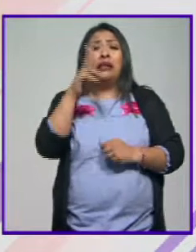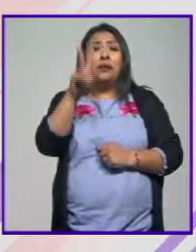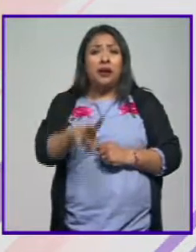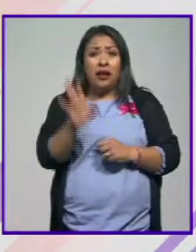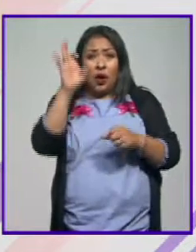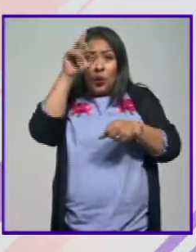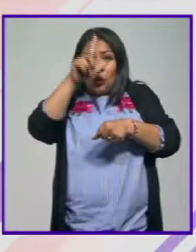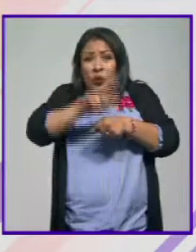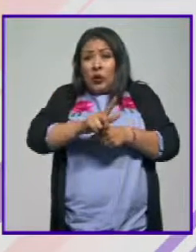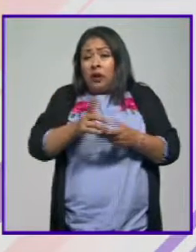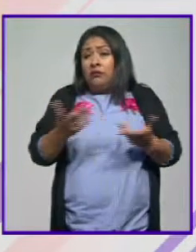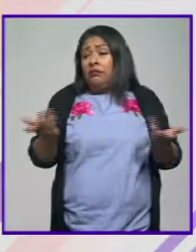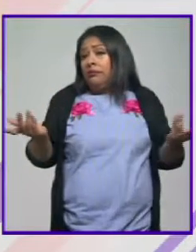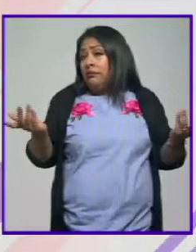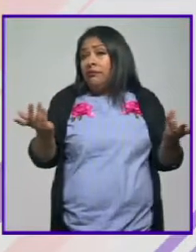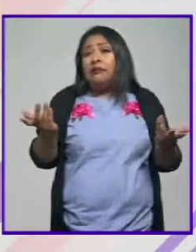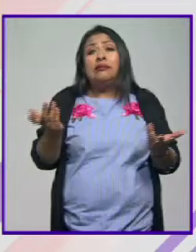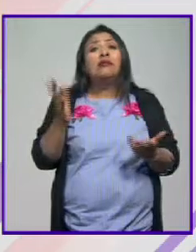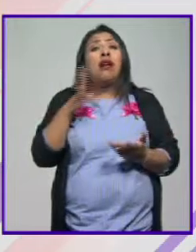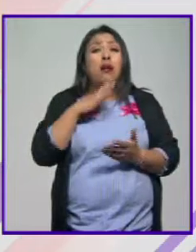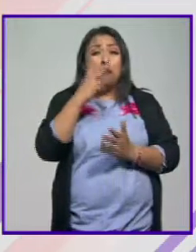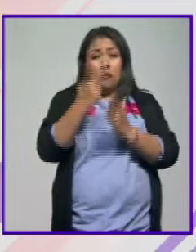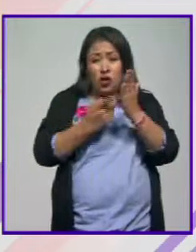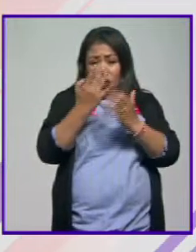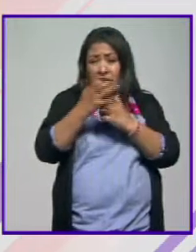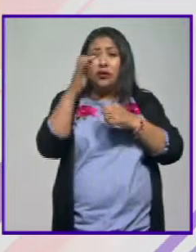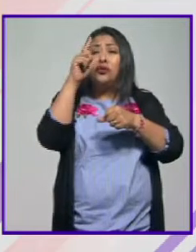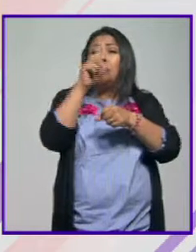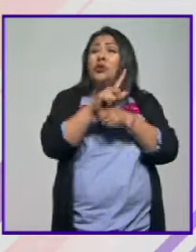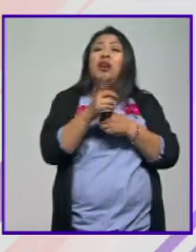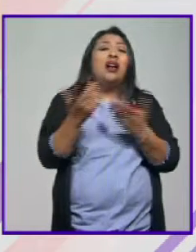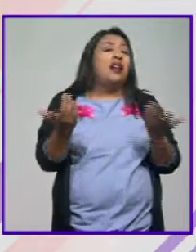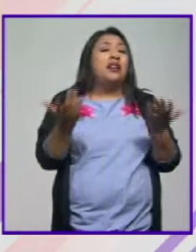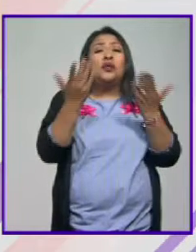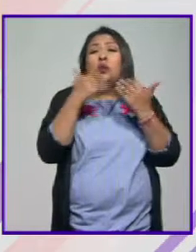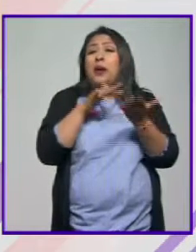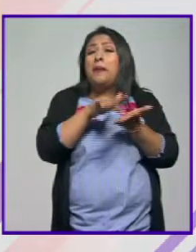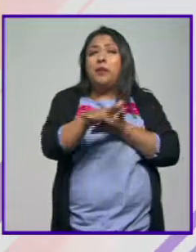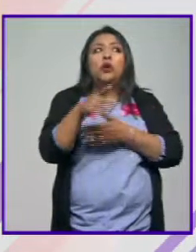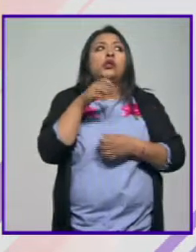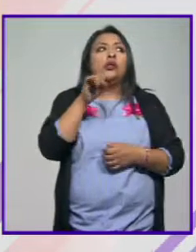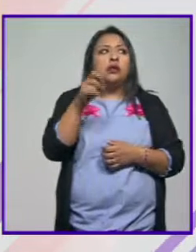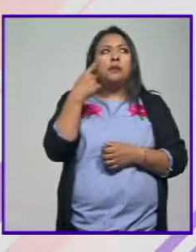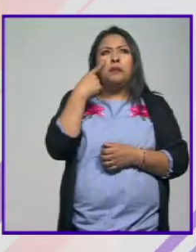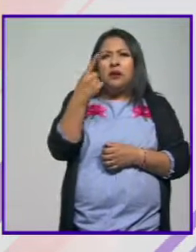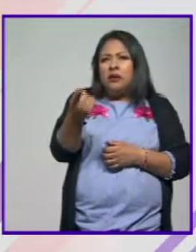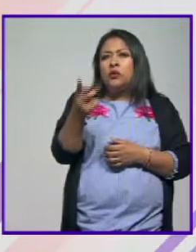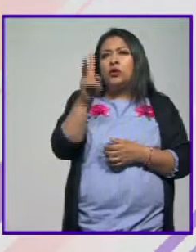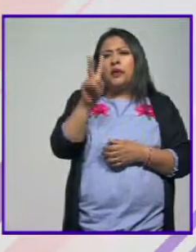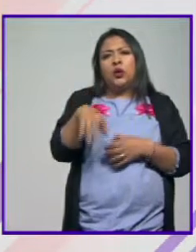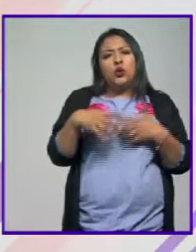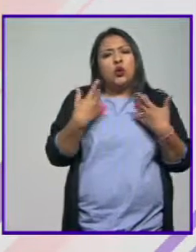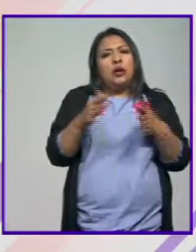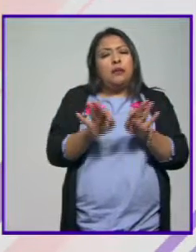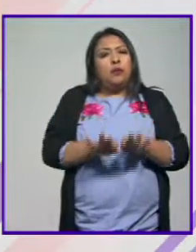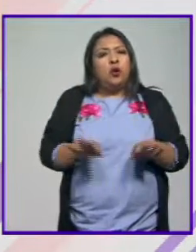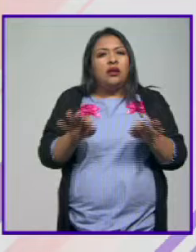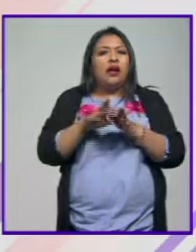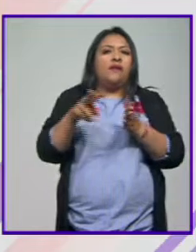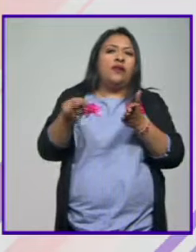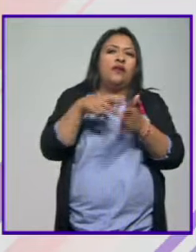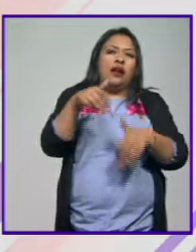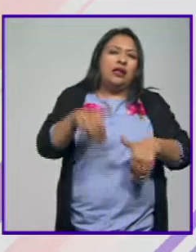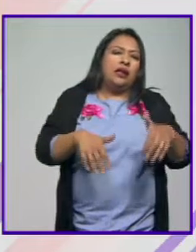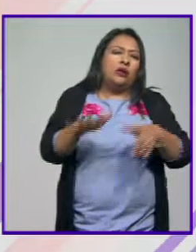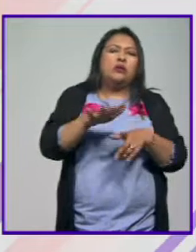realidad la cultura, estos proyectos culturales no tienen apoyo. hemos visto sucumbir a compañías importantísimas, a Valé Teatro